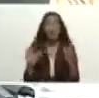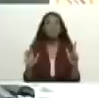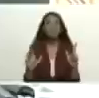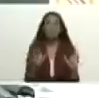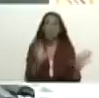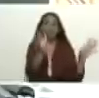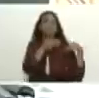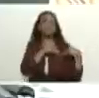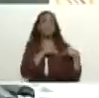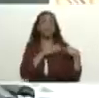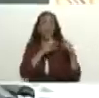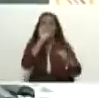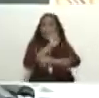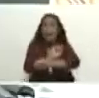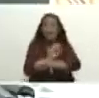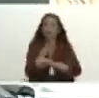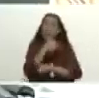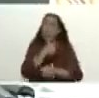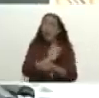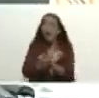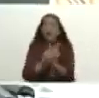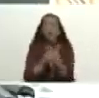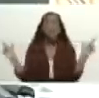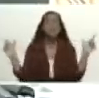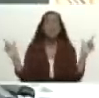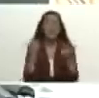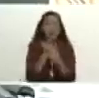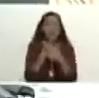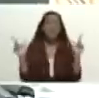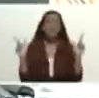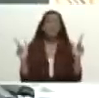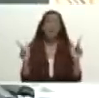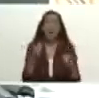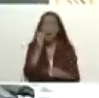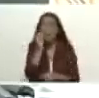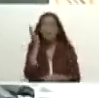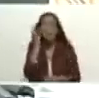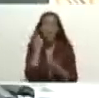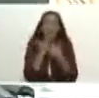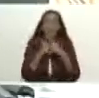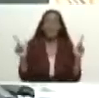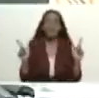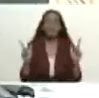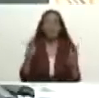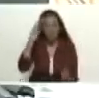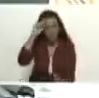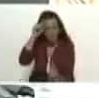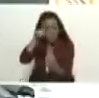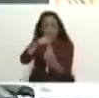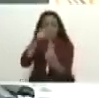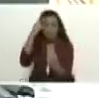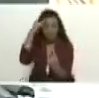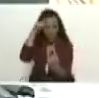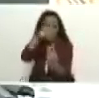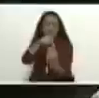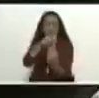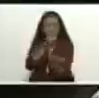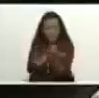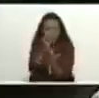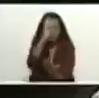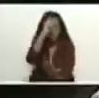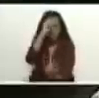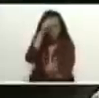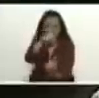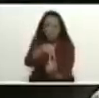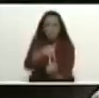amos y sin esclavos un mundo de pueblos libres de hombres y mujeres libres esa es nuestra centralidad